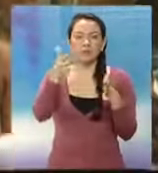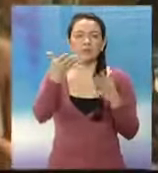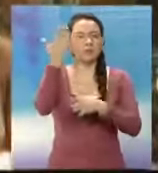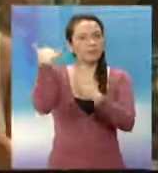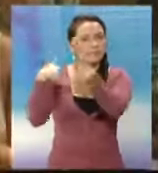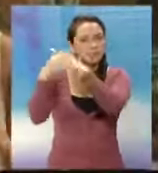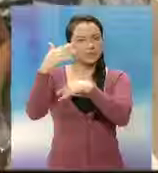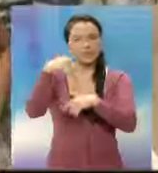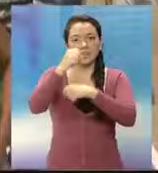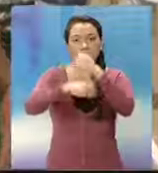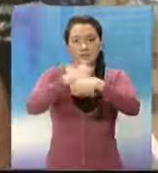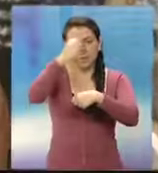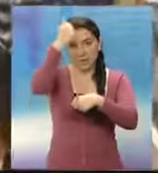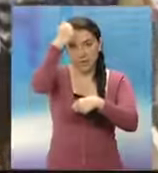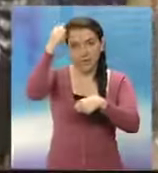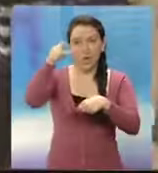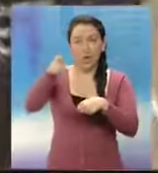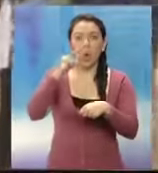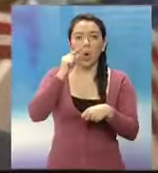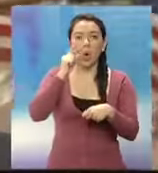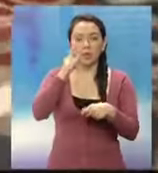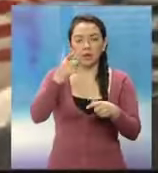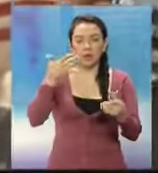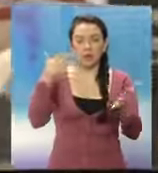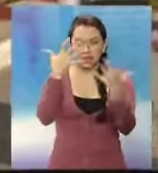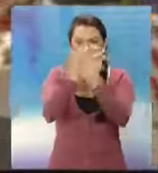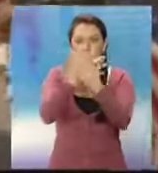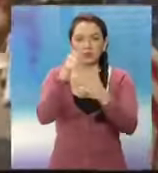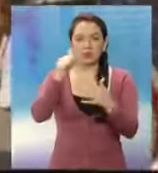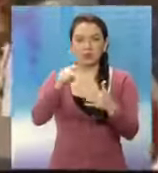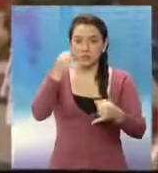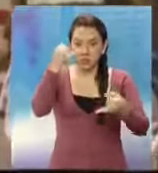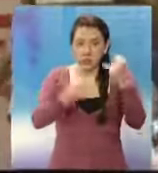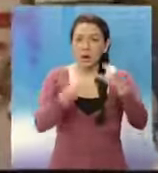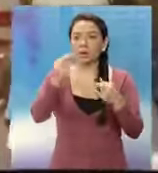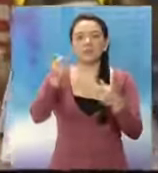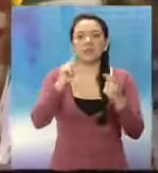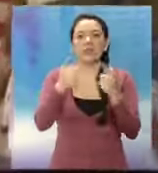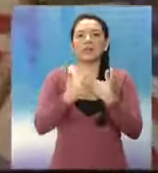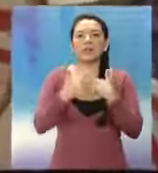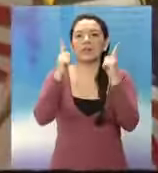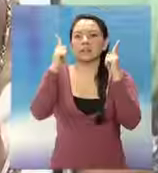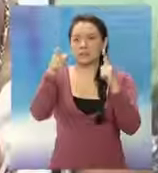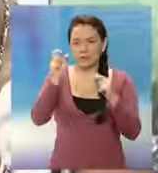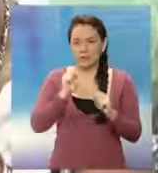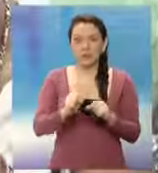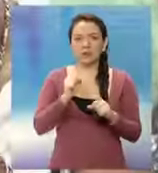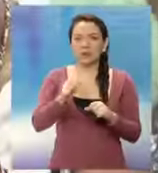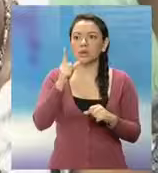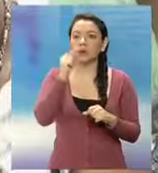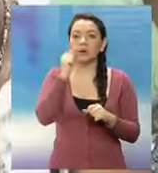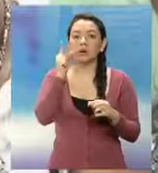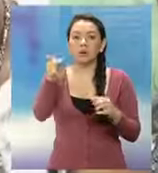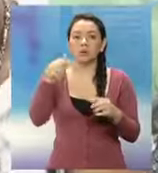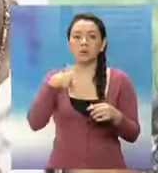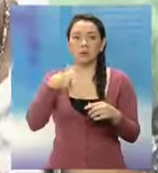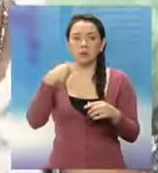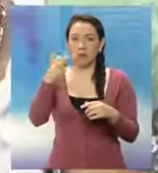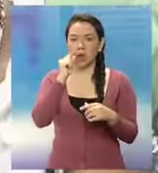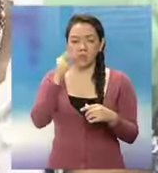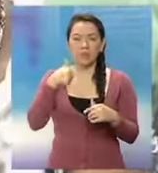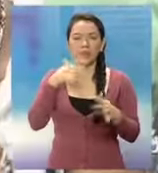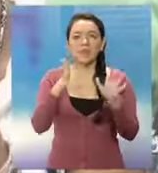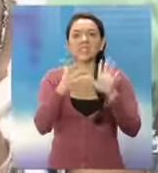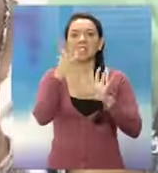ocurrido en febrero del 2012. Un jurado de Florida concluyó que el vigilante voluntario mató al joven, de 17